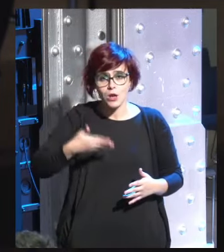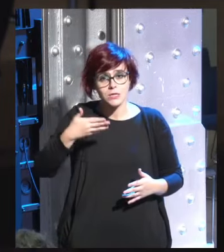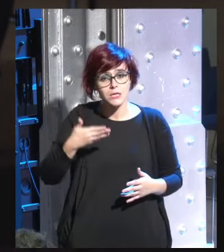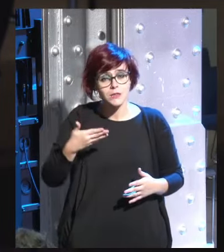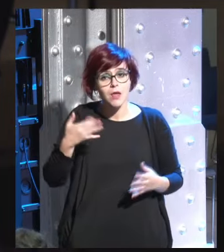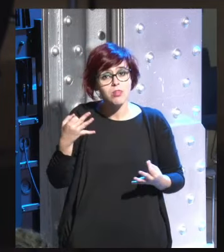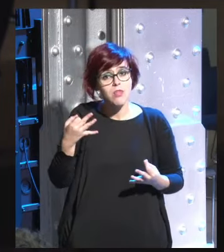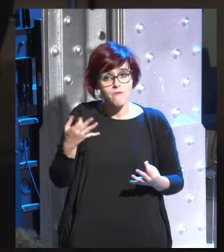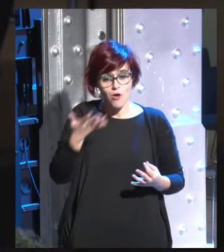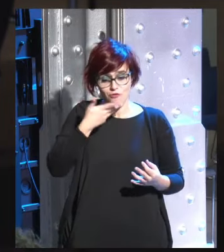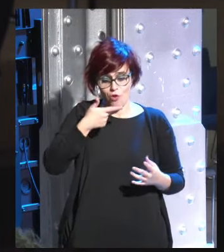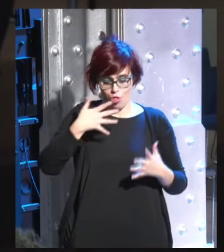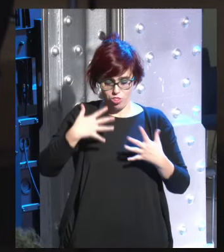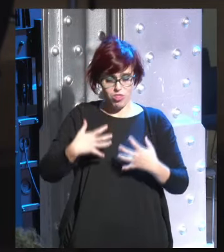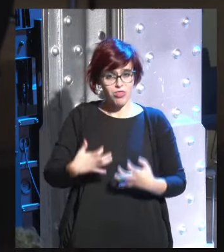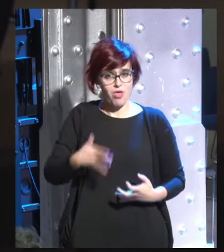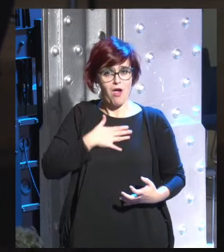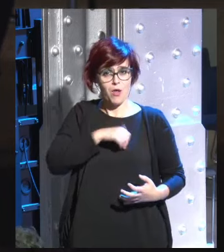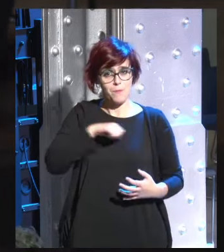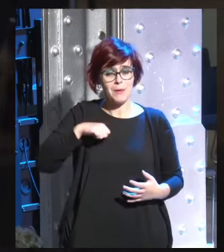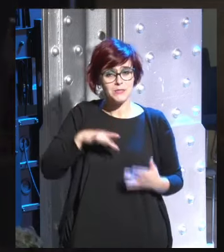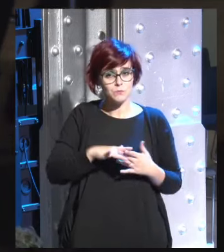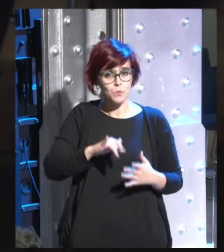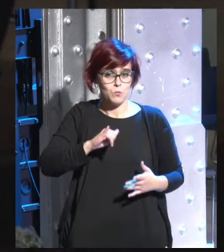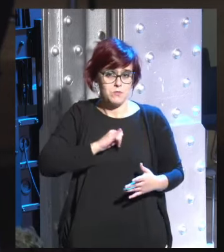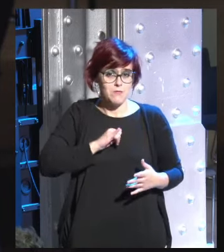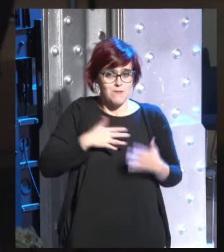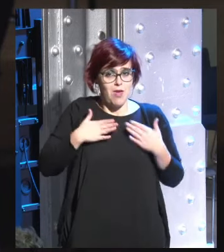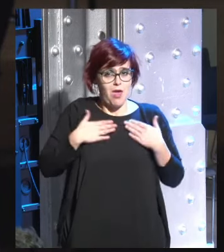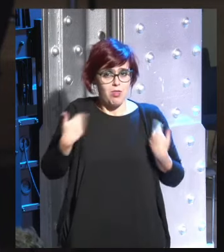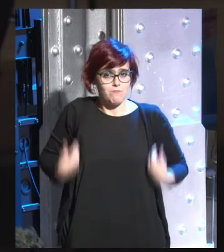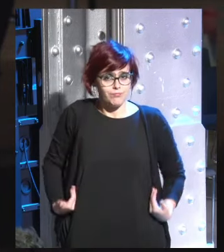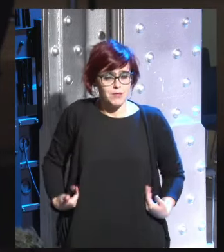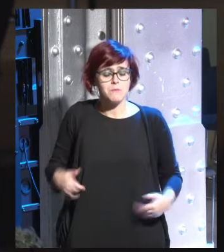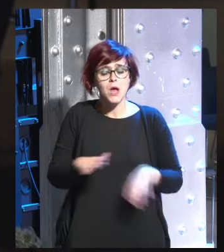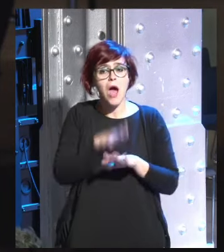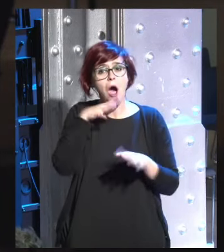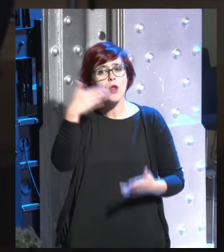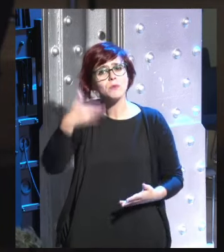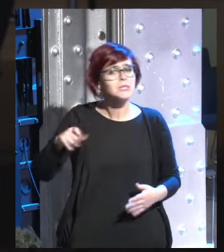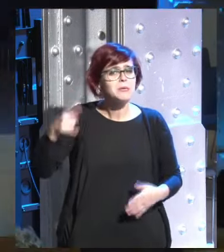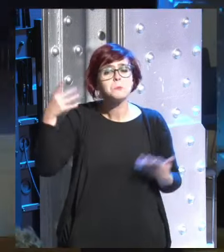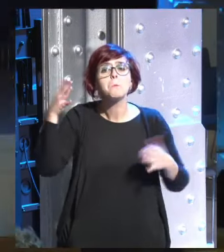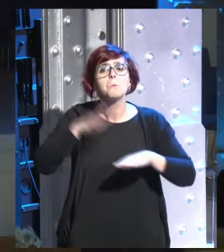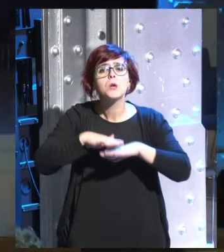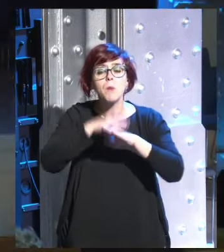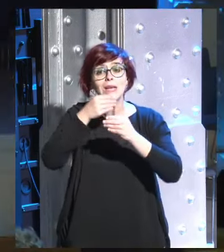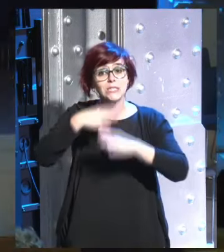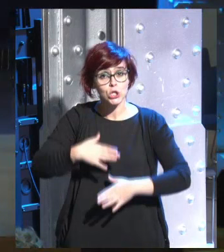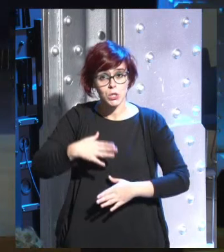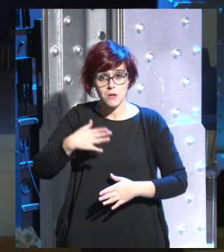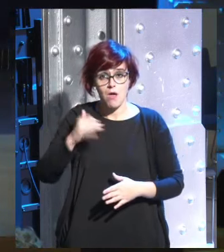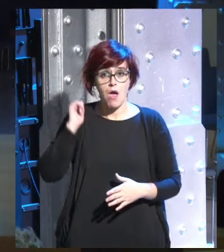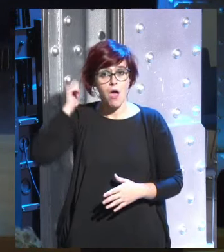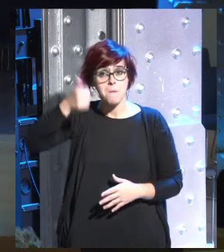conseguir conocernos a nosotros mismos y es más relevante que nunca antes porque quizás por primera vez en toda la historia